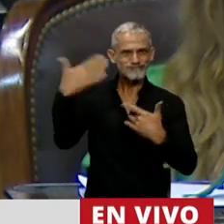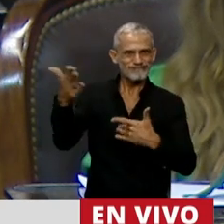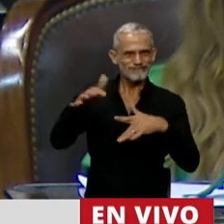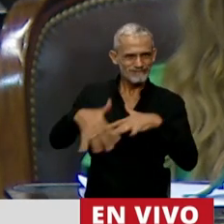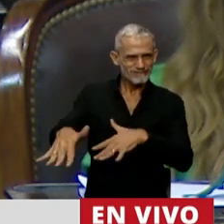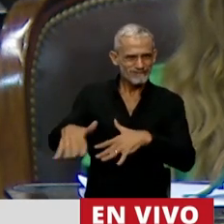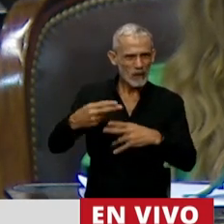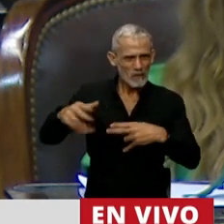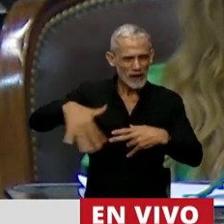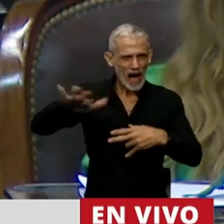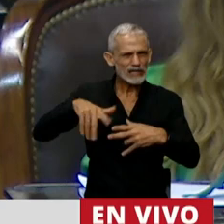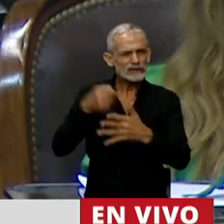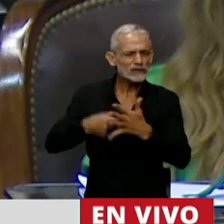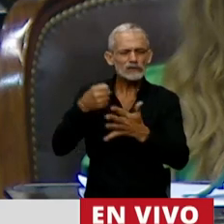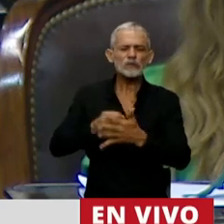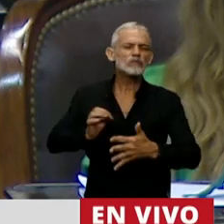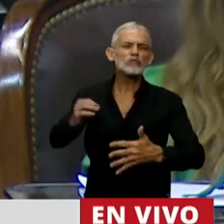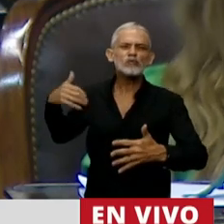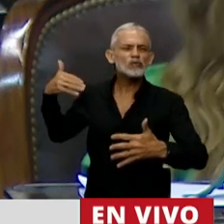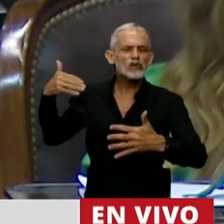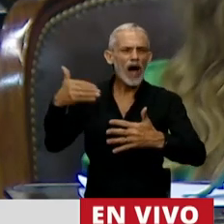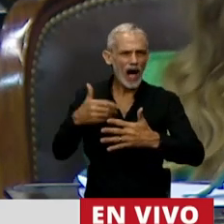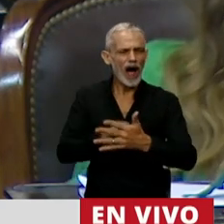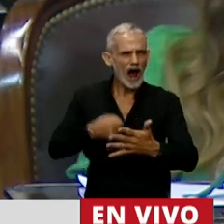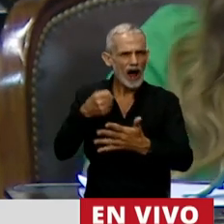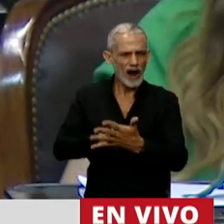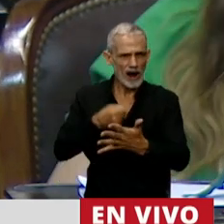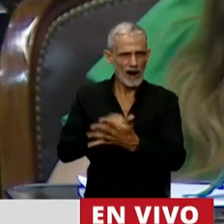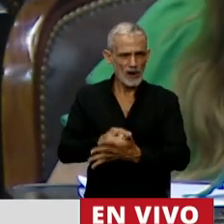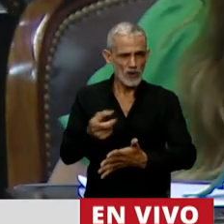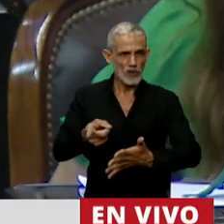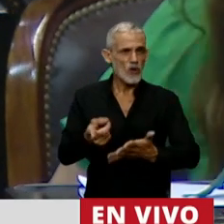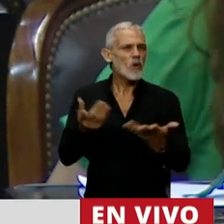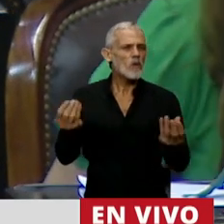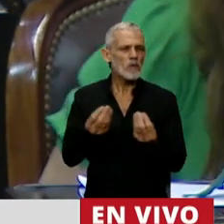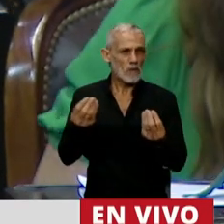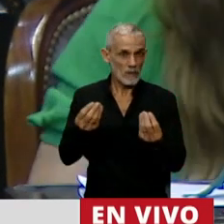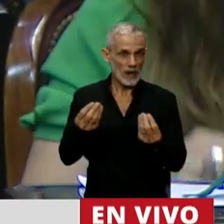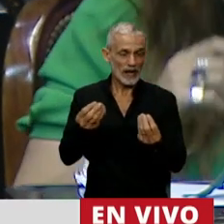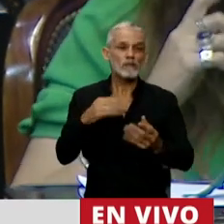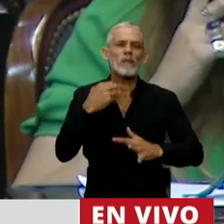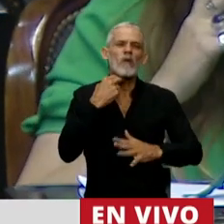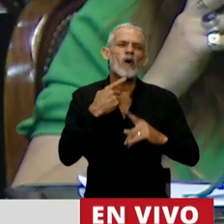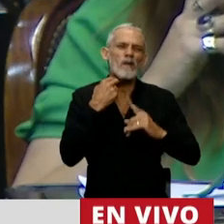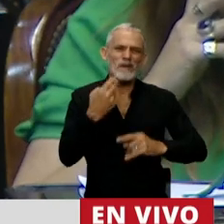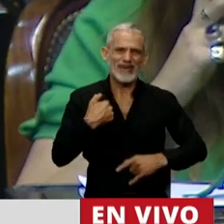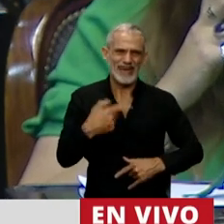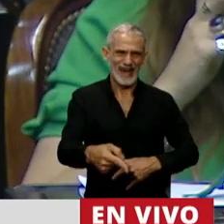aguante, que vienen luchando desde hace años, por mi hija,